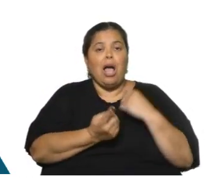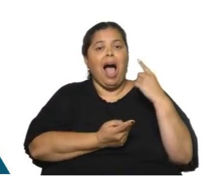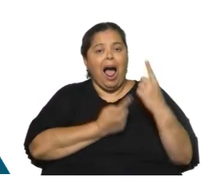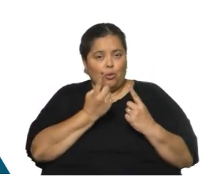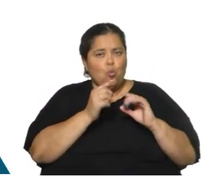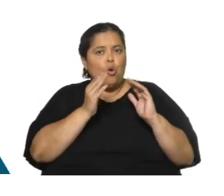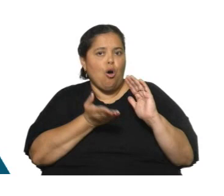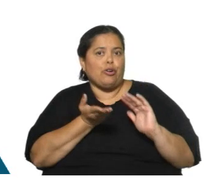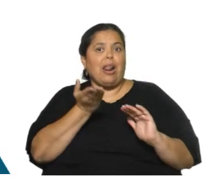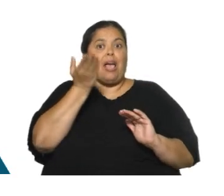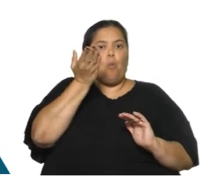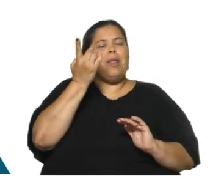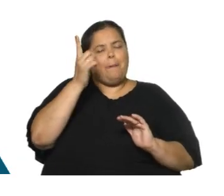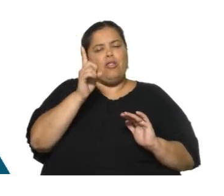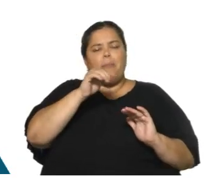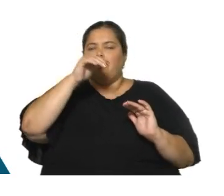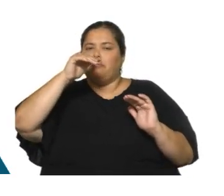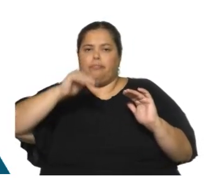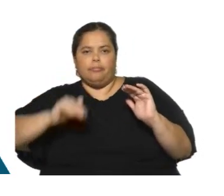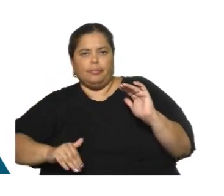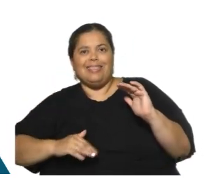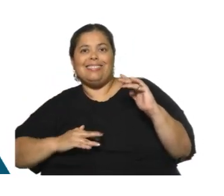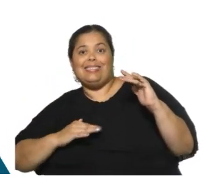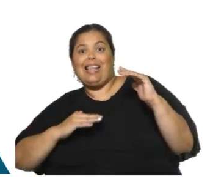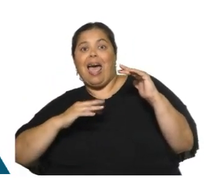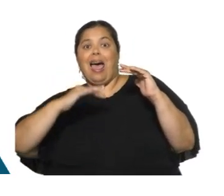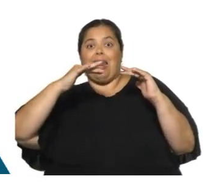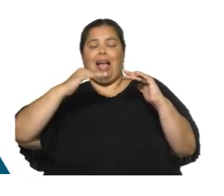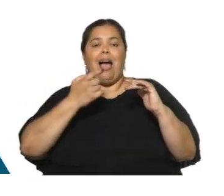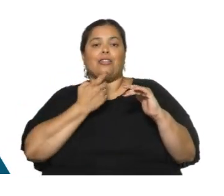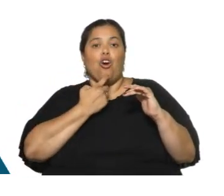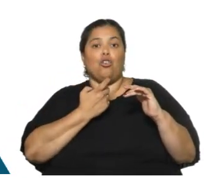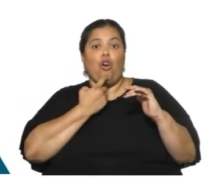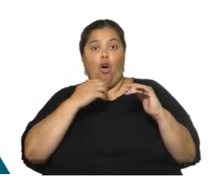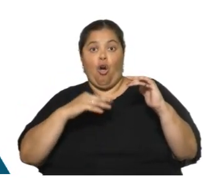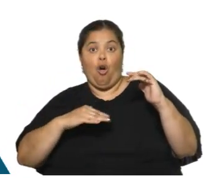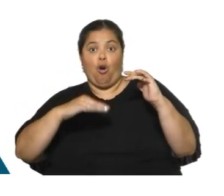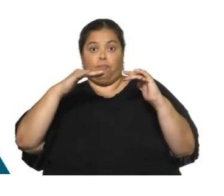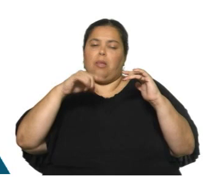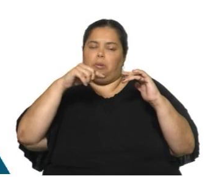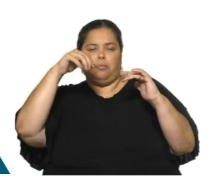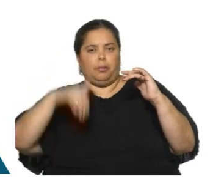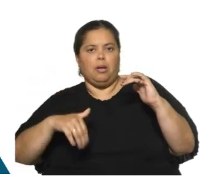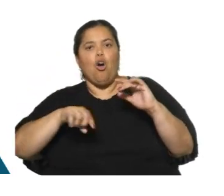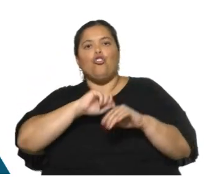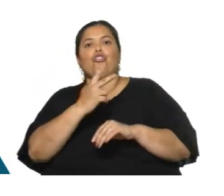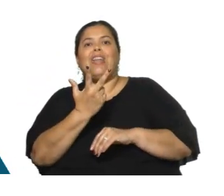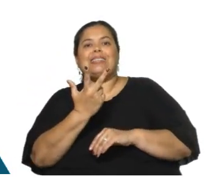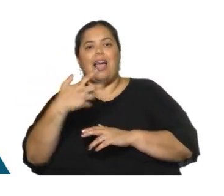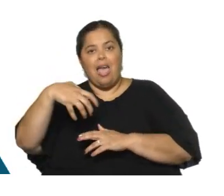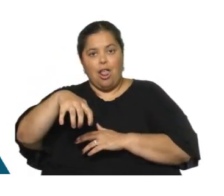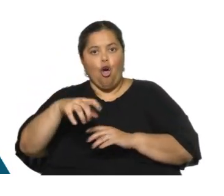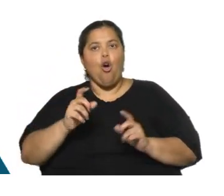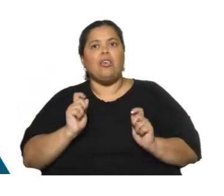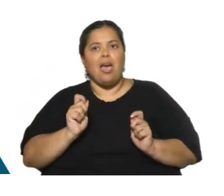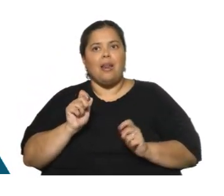también cae. Se aproxima de alguna manera a esa línea roja, que es el nivel que tenía en 2018. Un tercer sector que vemos acá reflejado, es